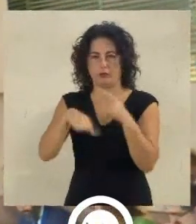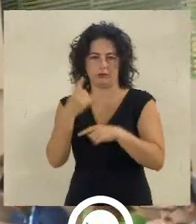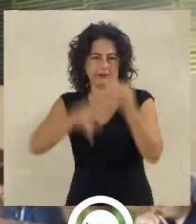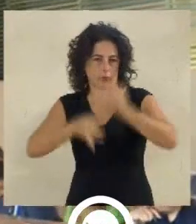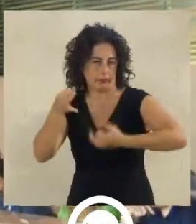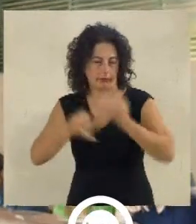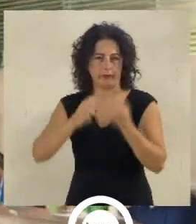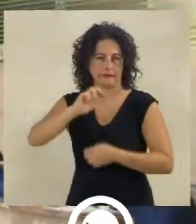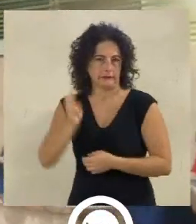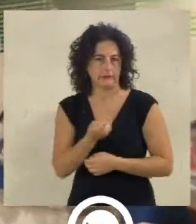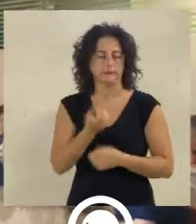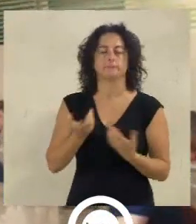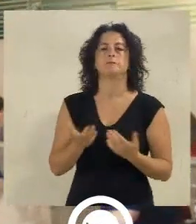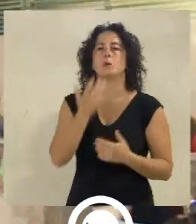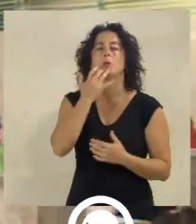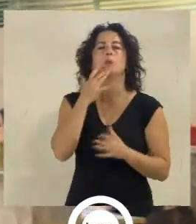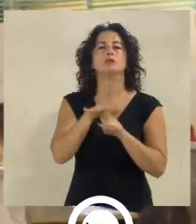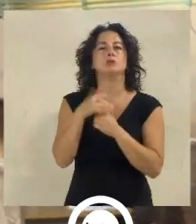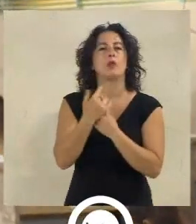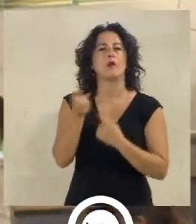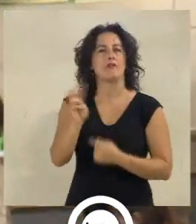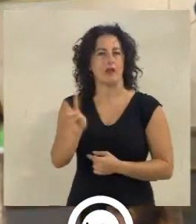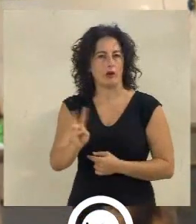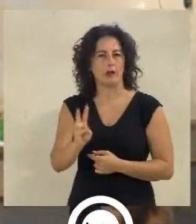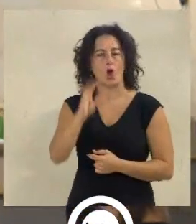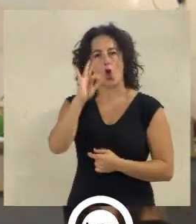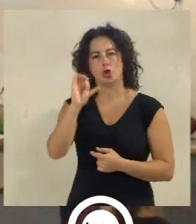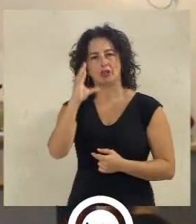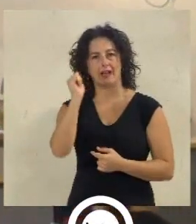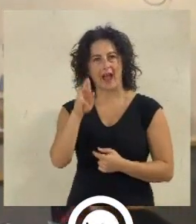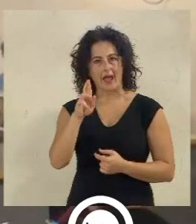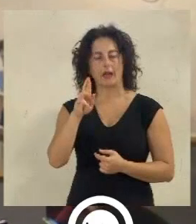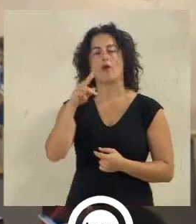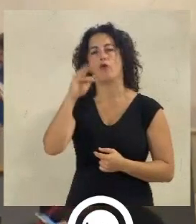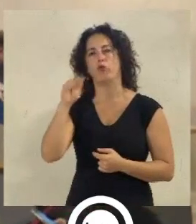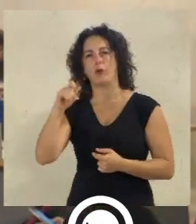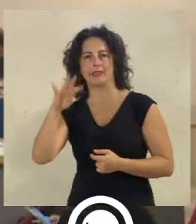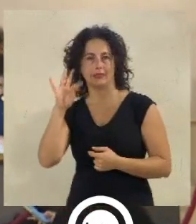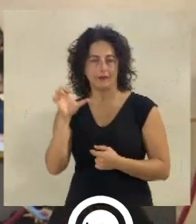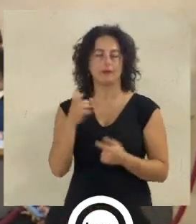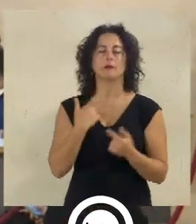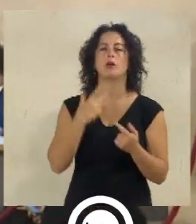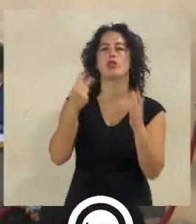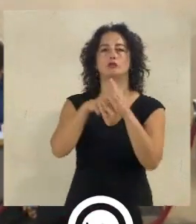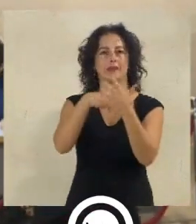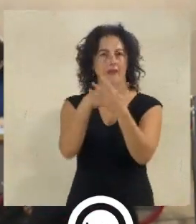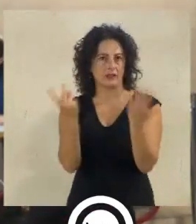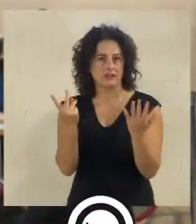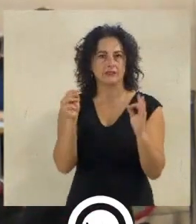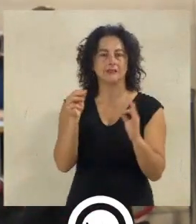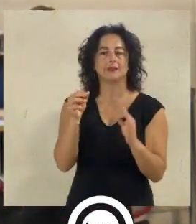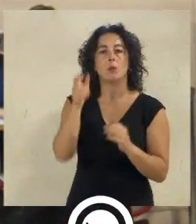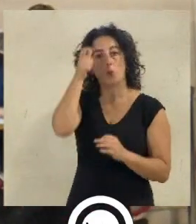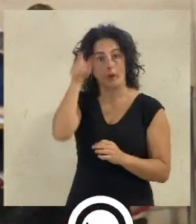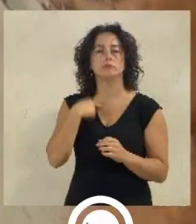Pleno ordinario del mes de septiembre en el Ayuntamiento de Almería con hasta 17 puntos en el orden del día. Una sesión en